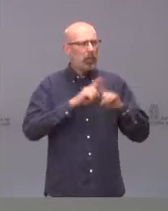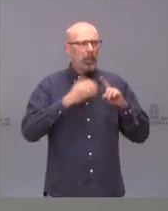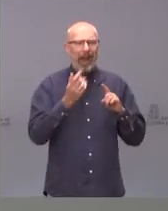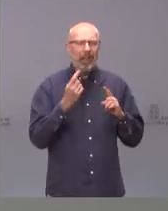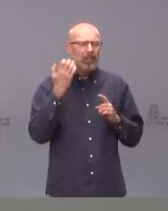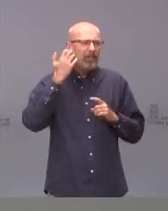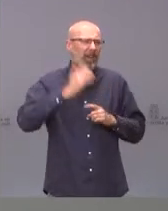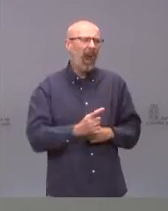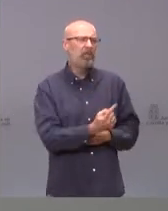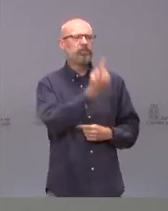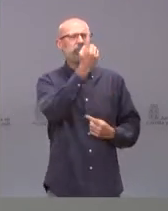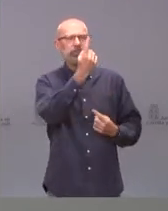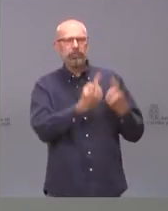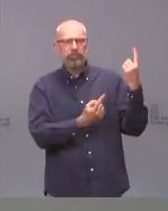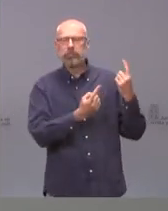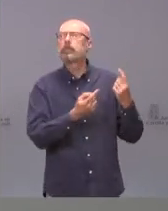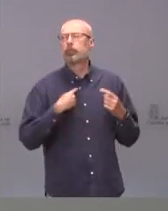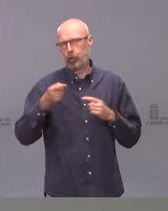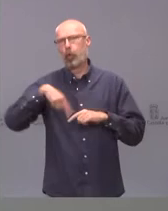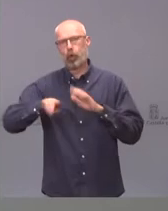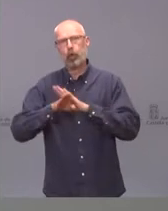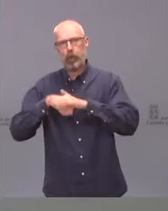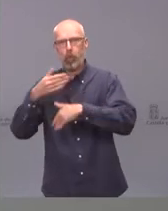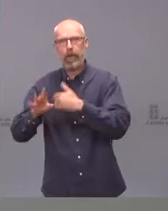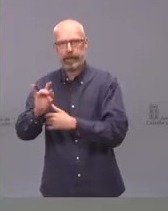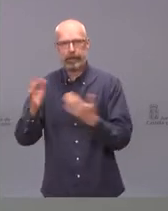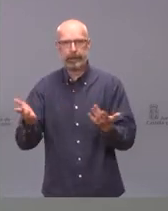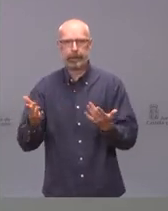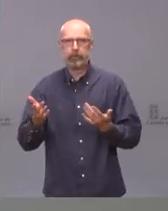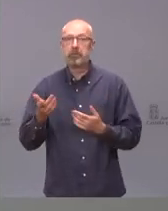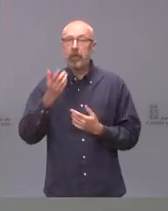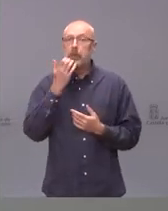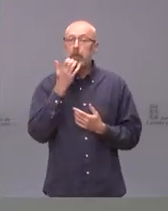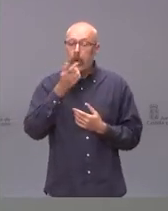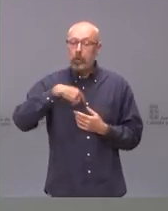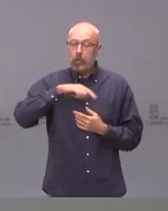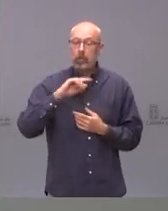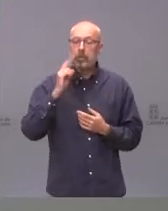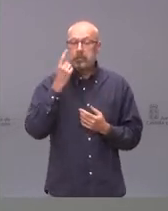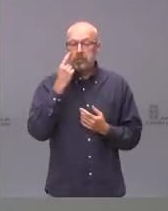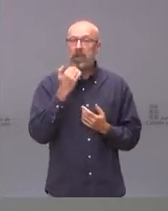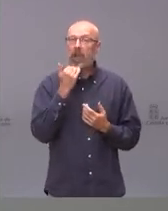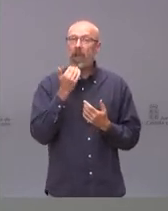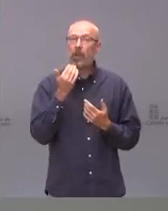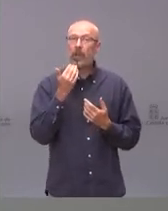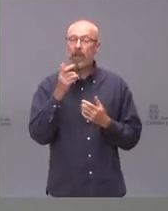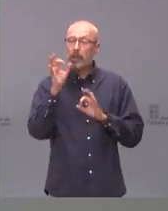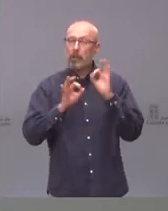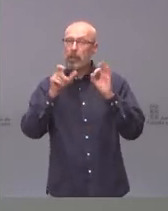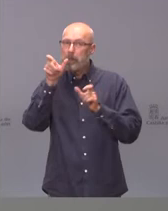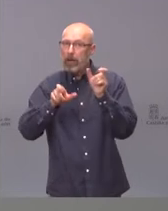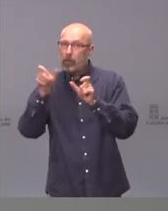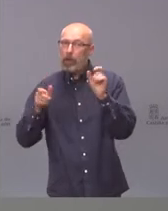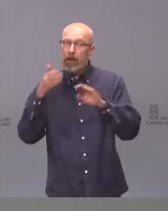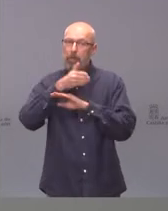volvemos a seguir. Nosotros no hemos visto que haya habido disminución. Es difícil hacer esa